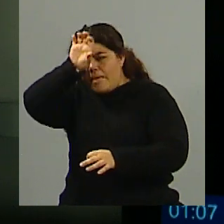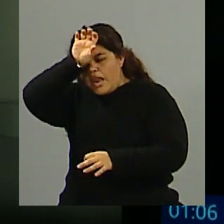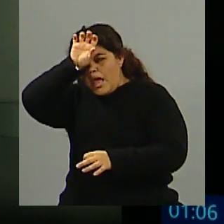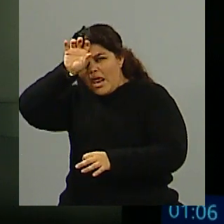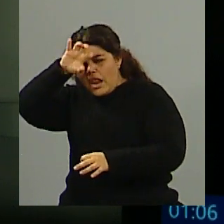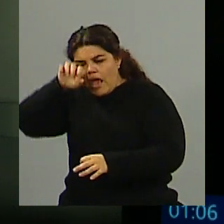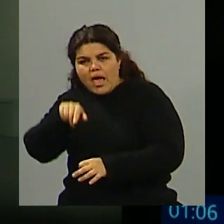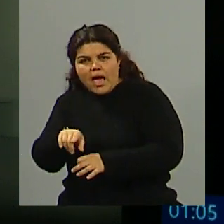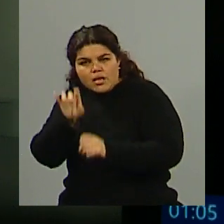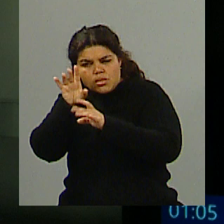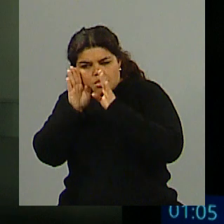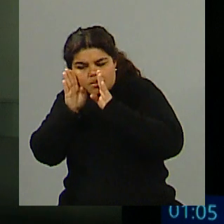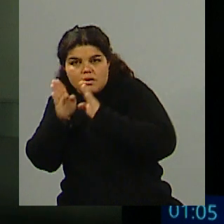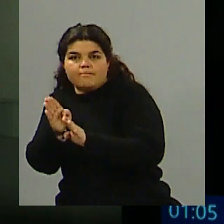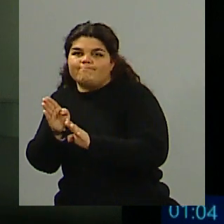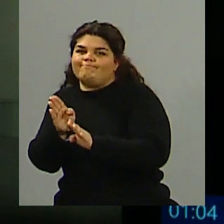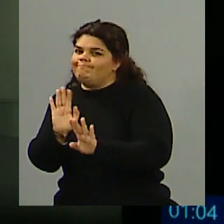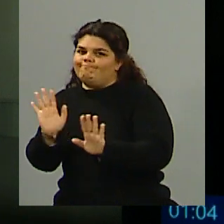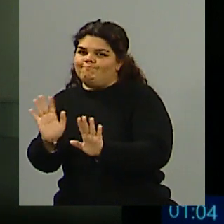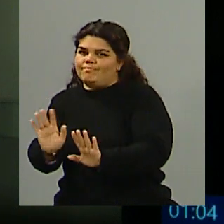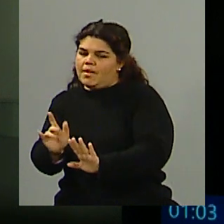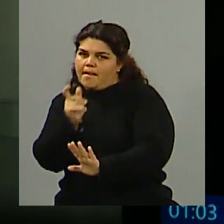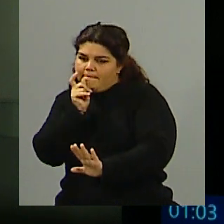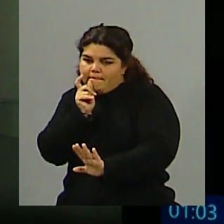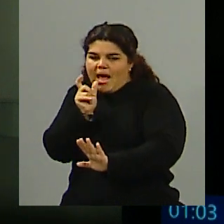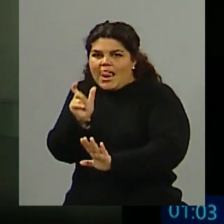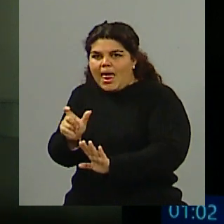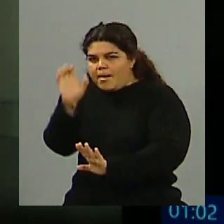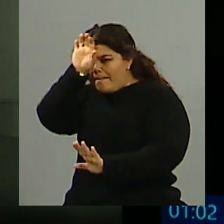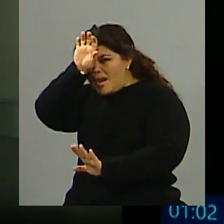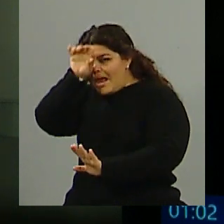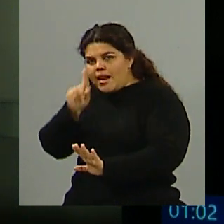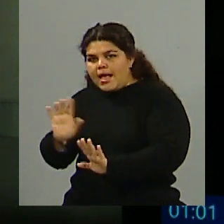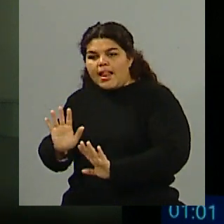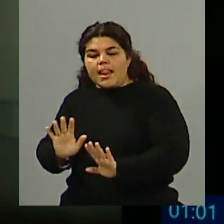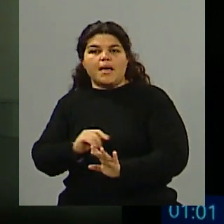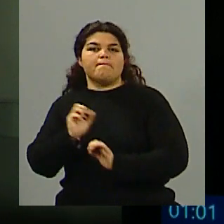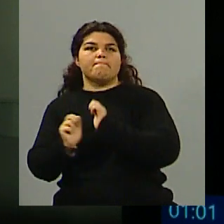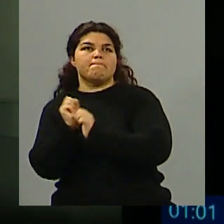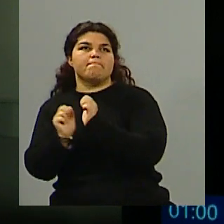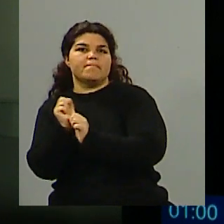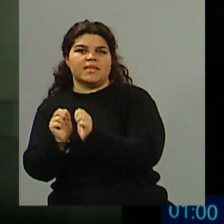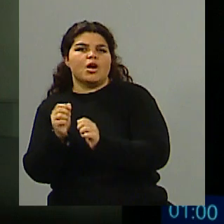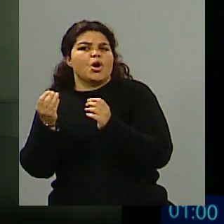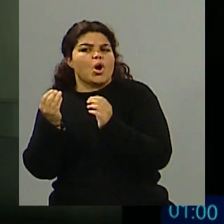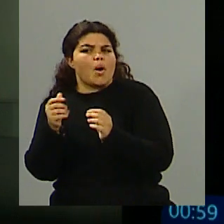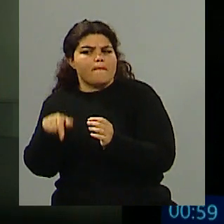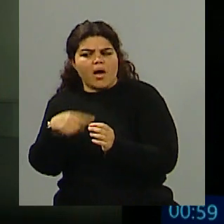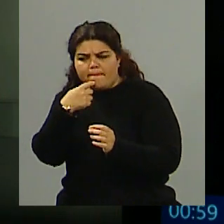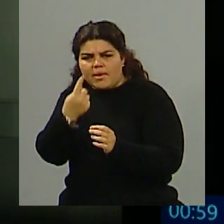mucho más precavidos respecto a otras elecciones, cuando hablamos de matriz productiva, ¿qué va a pasar con la minería? La palabra minería estuvo